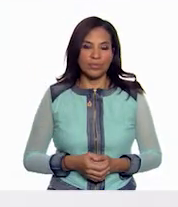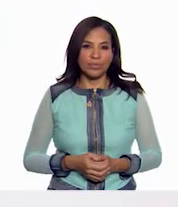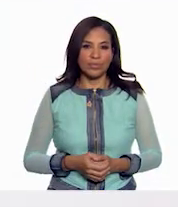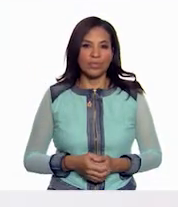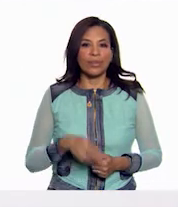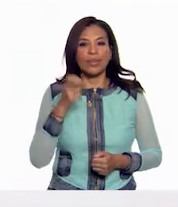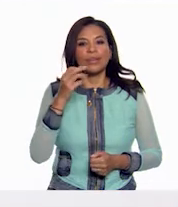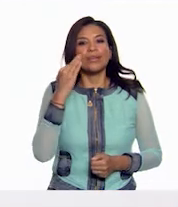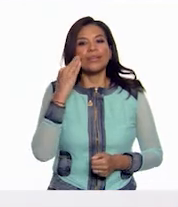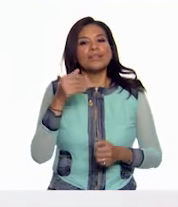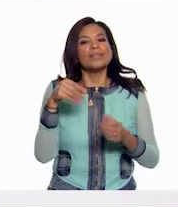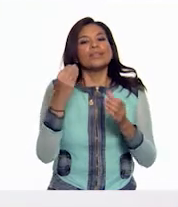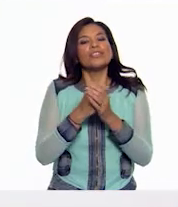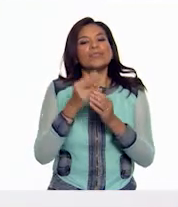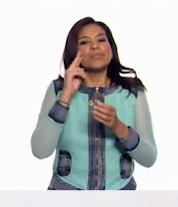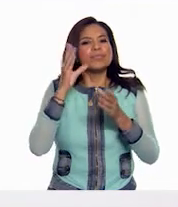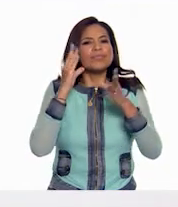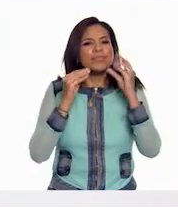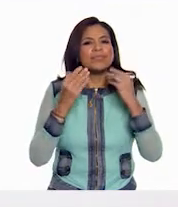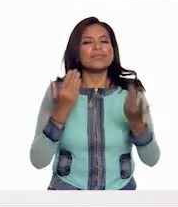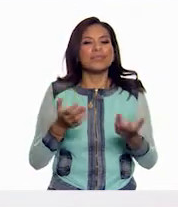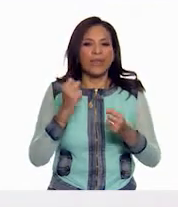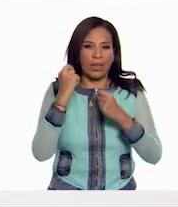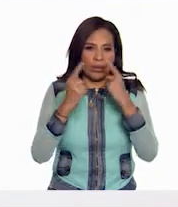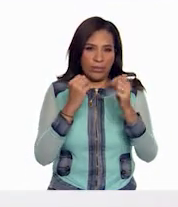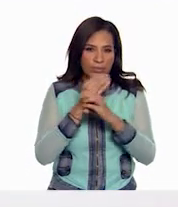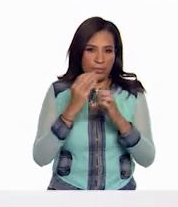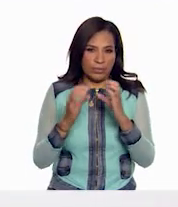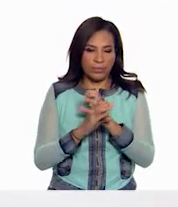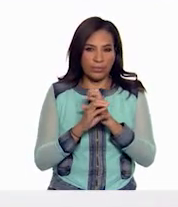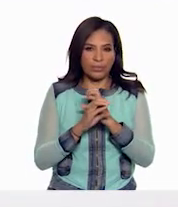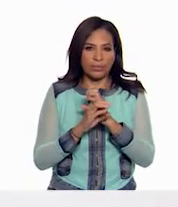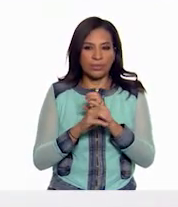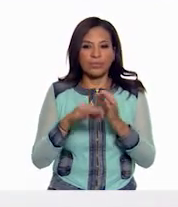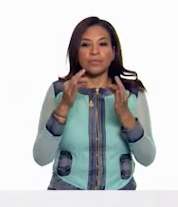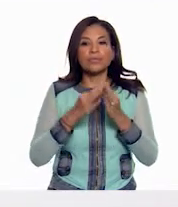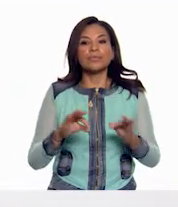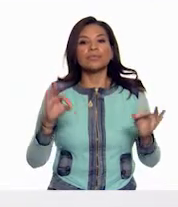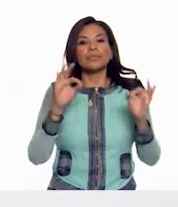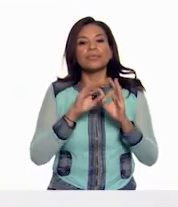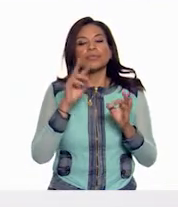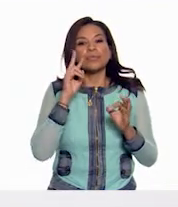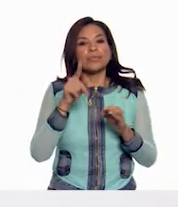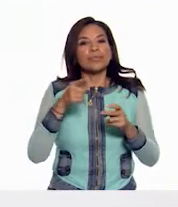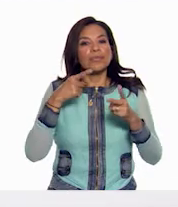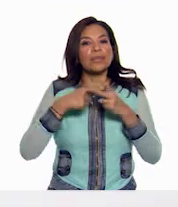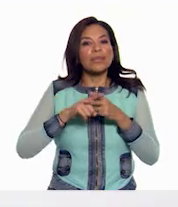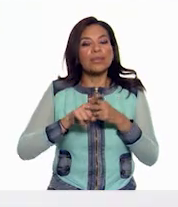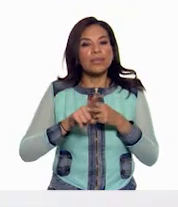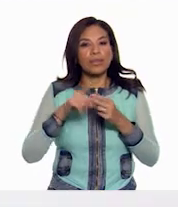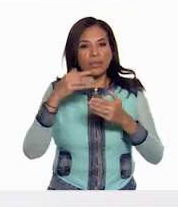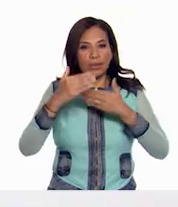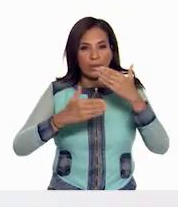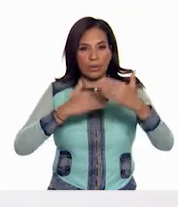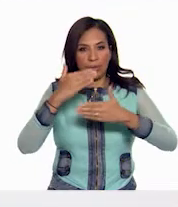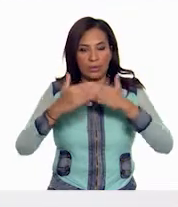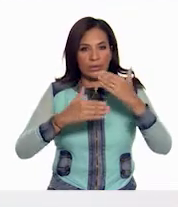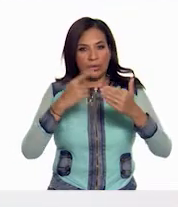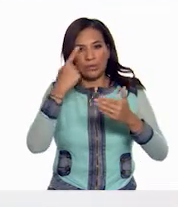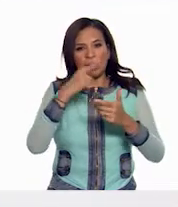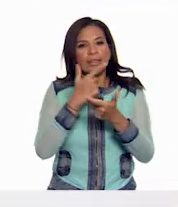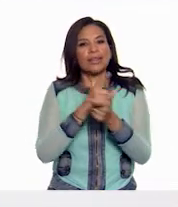Durante esta clase hemos aprendido algunos acontecimientos clave que marcaron que inicio del proceso de